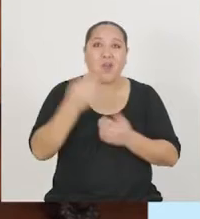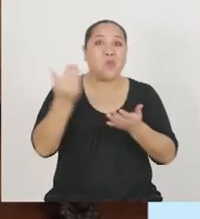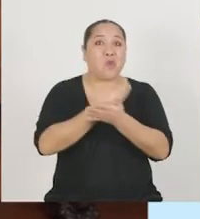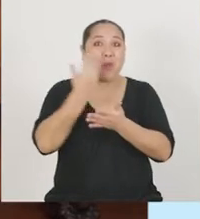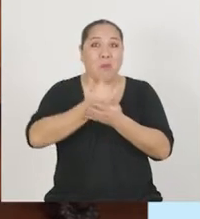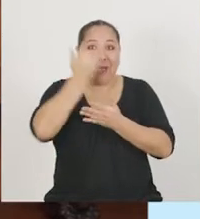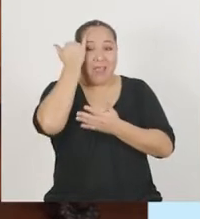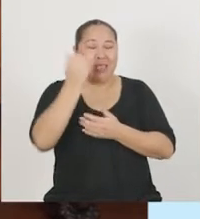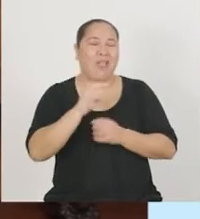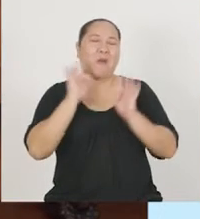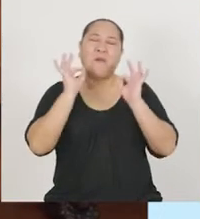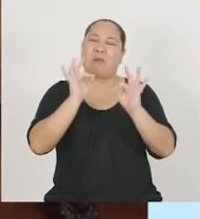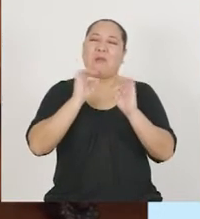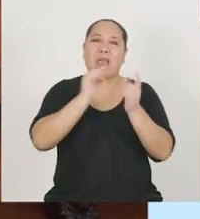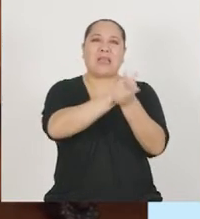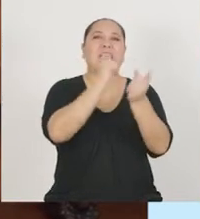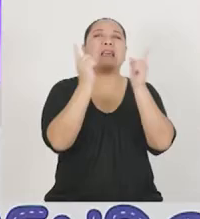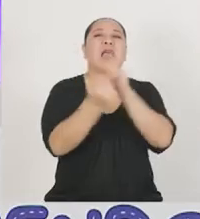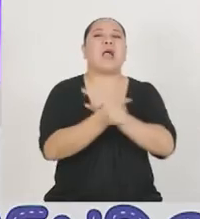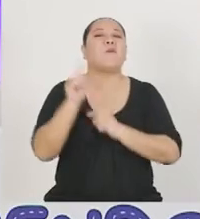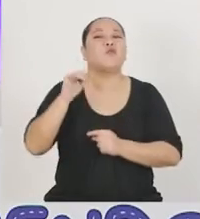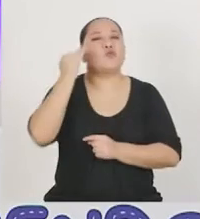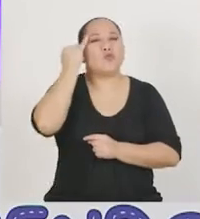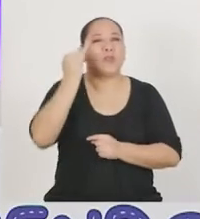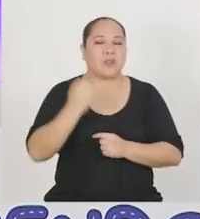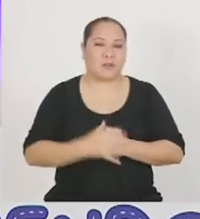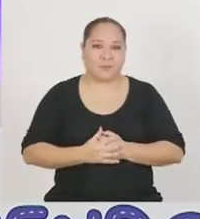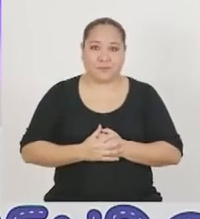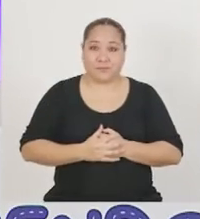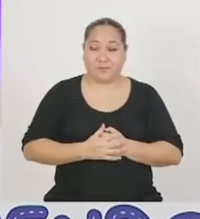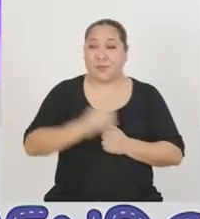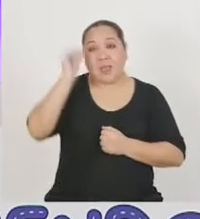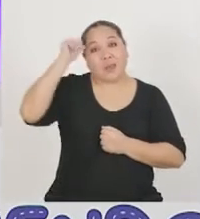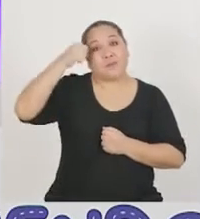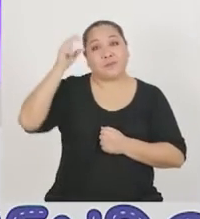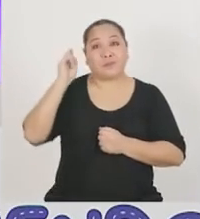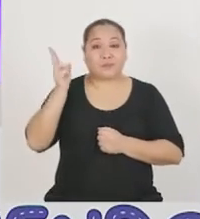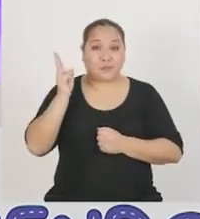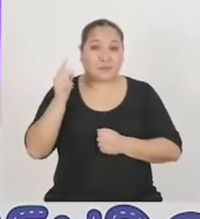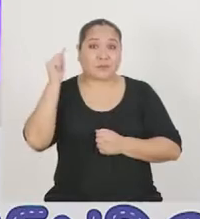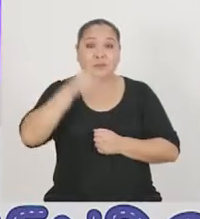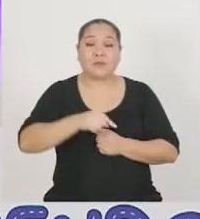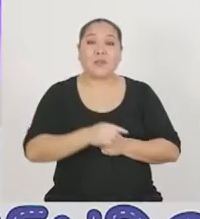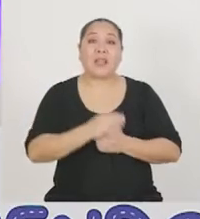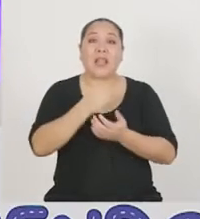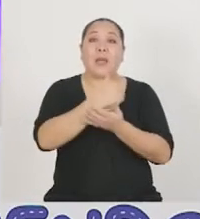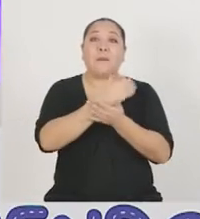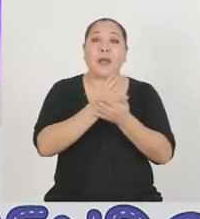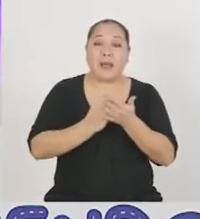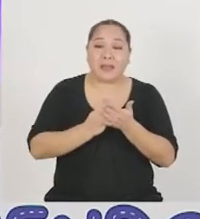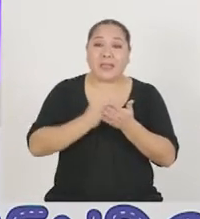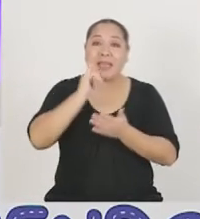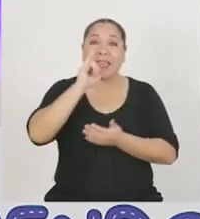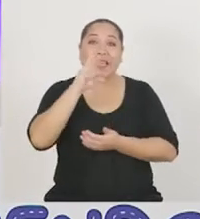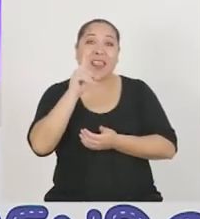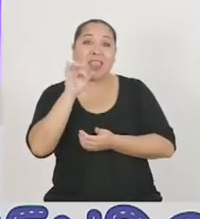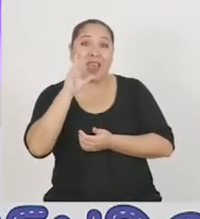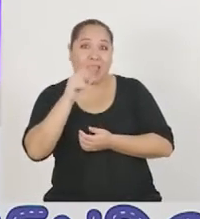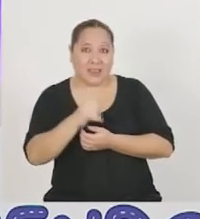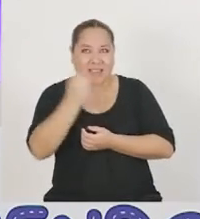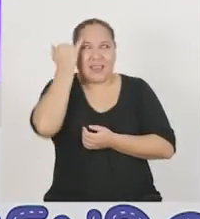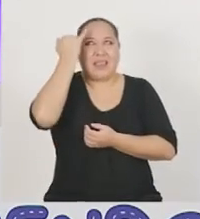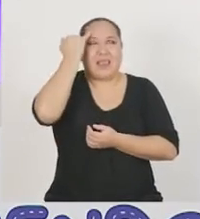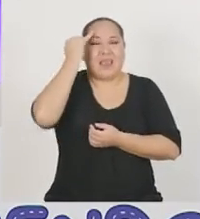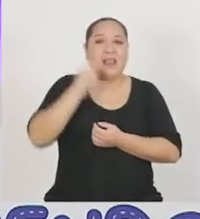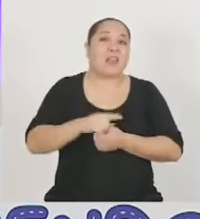cambia radicalmente su percepción. Y recordemos, profesora, que en la fase idear de Design Thinking, lo importante es